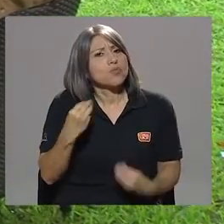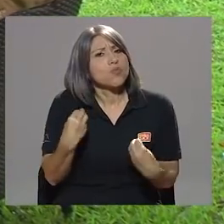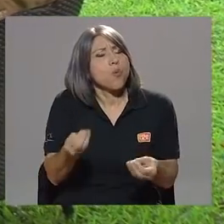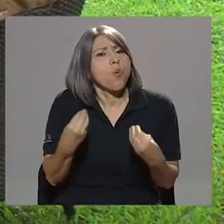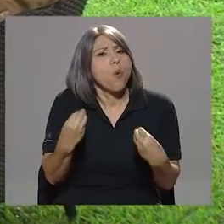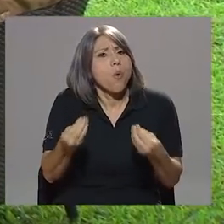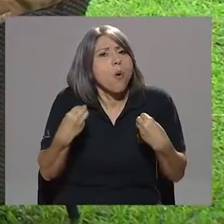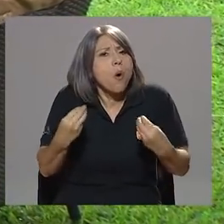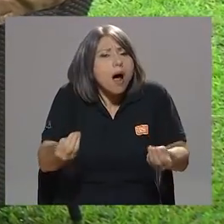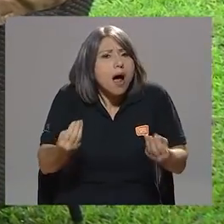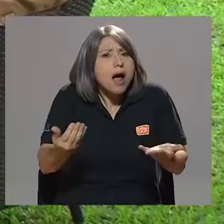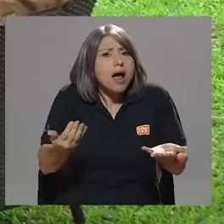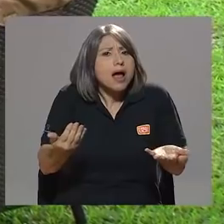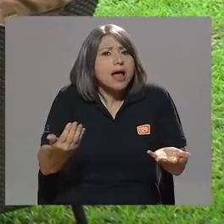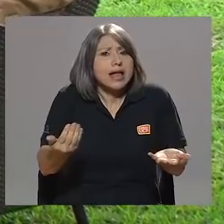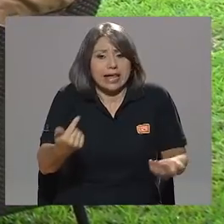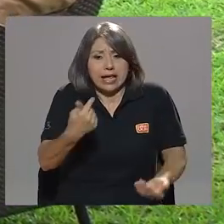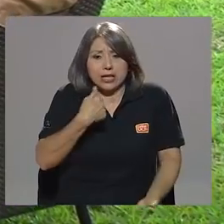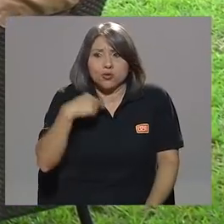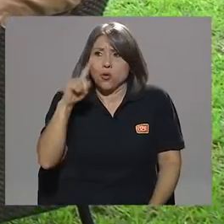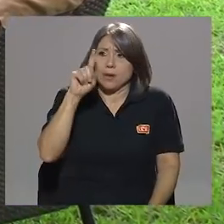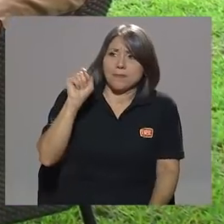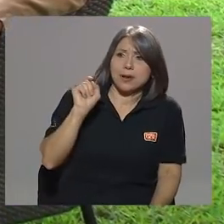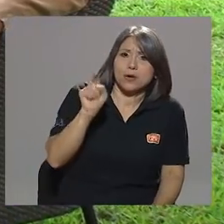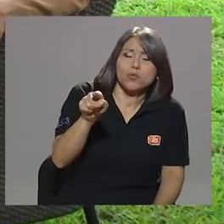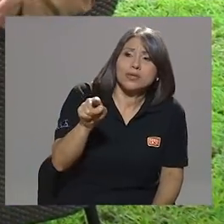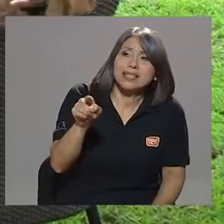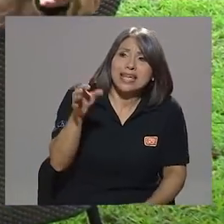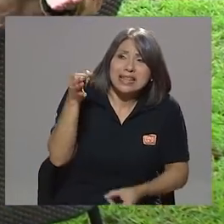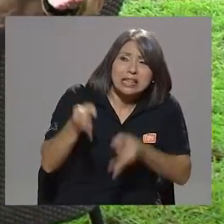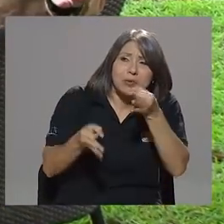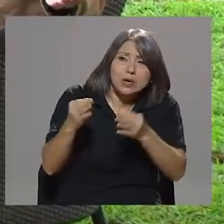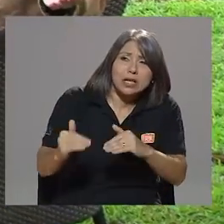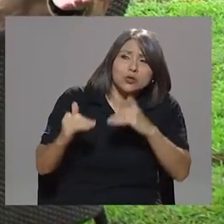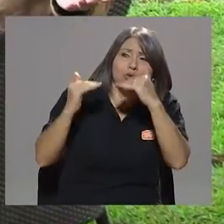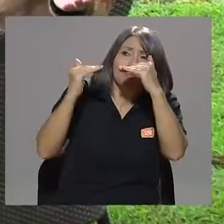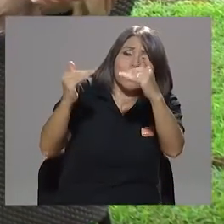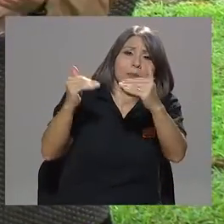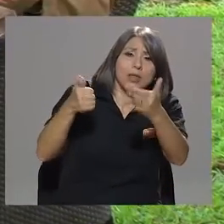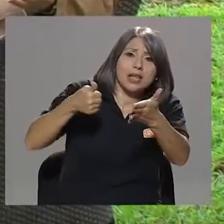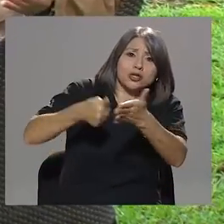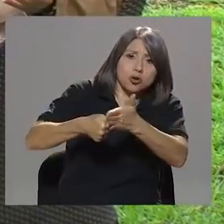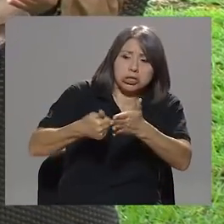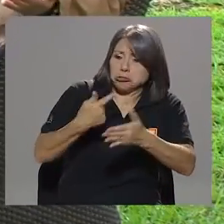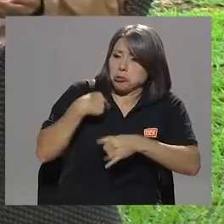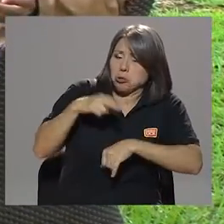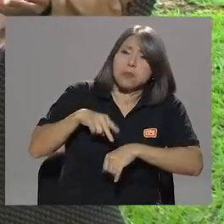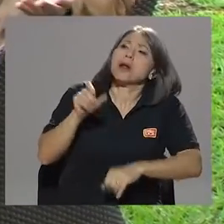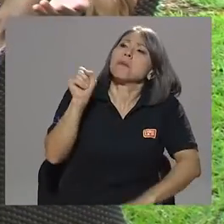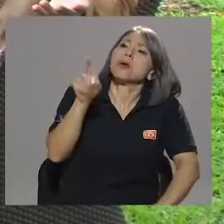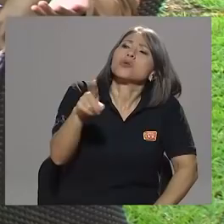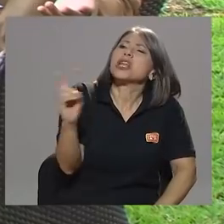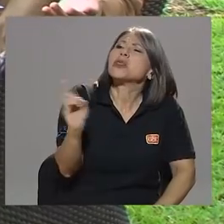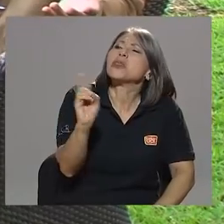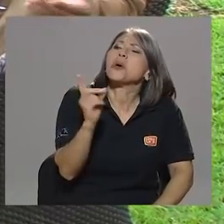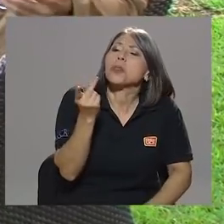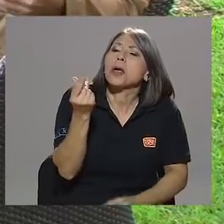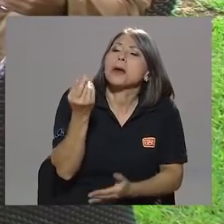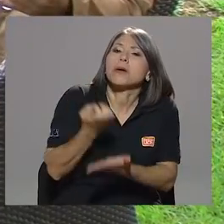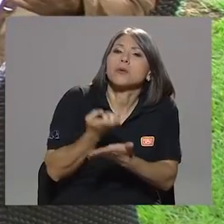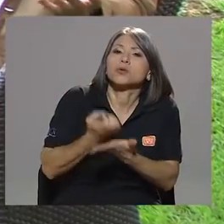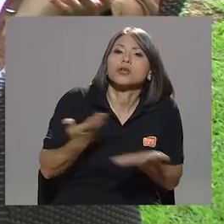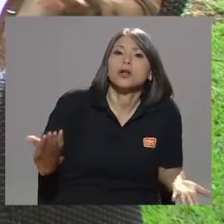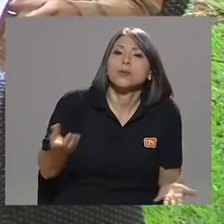¿Cómo puede ser posible que venga y le pregunte yo al Tribunal Supremo de Elecciones como un costarricense común y corriente y le venga y le diga de dónde están los recursos